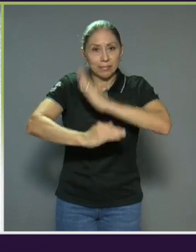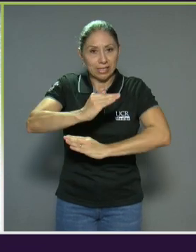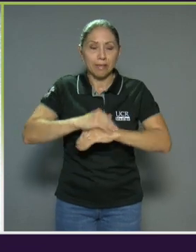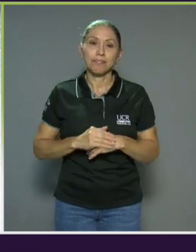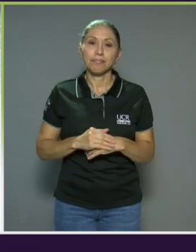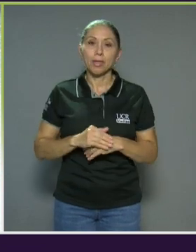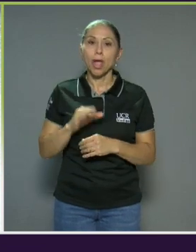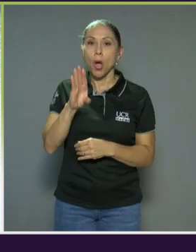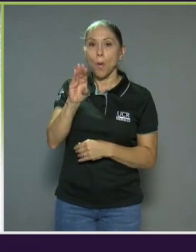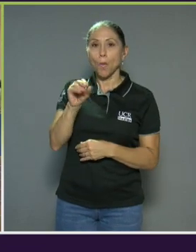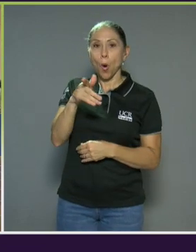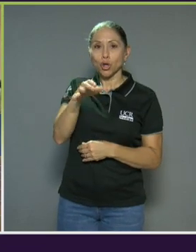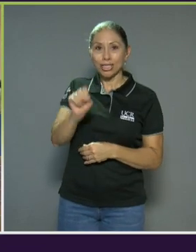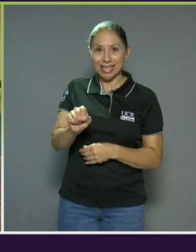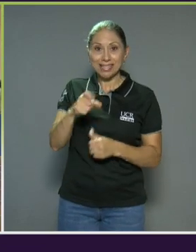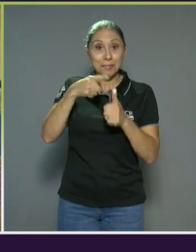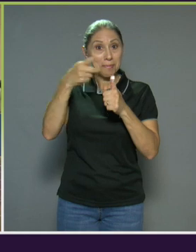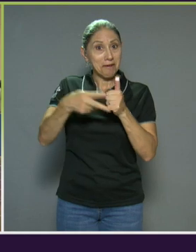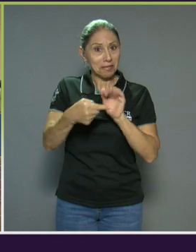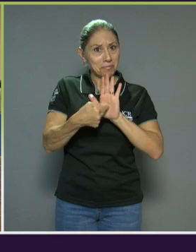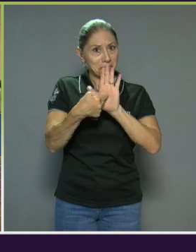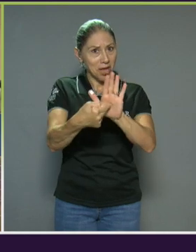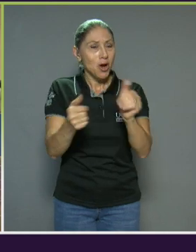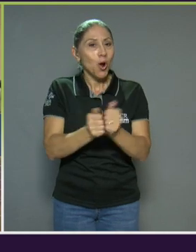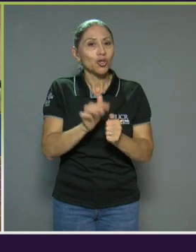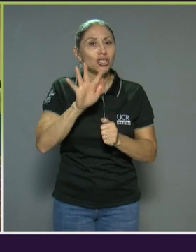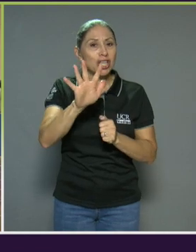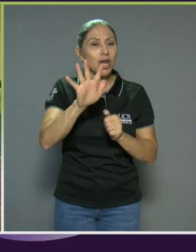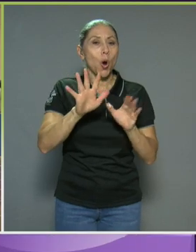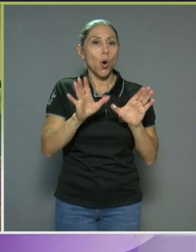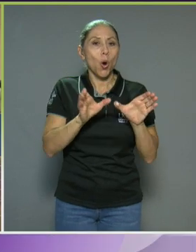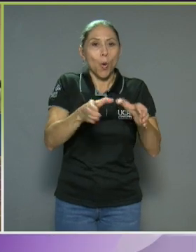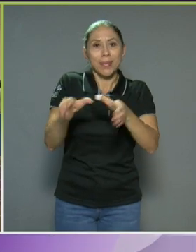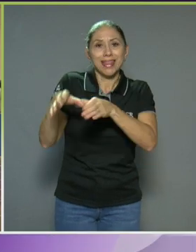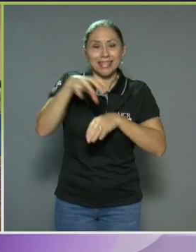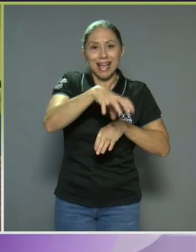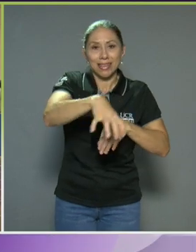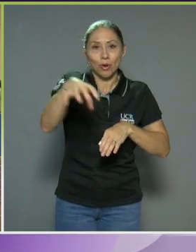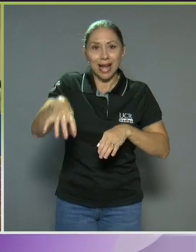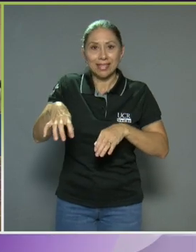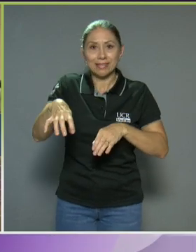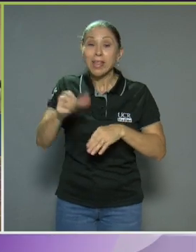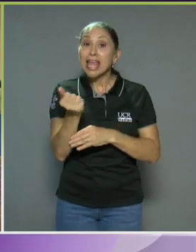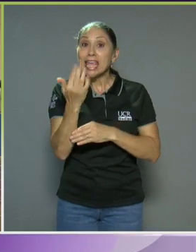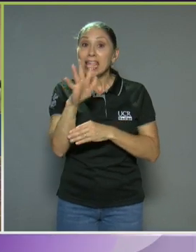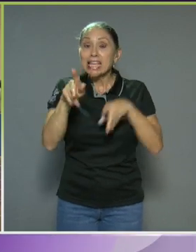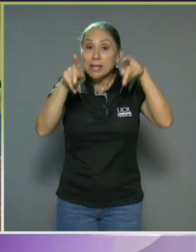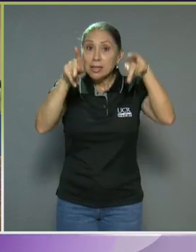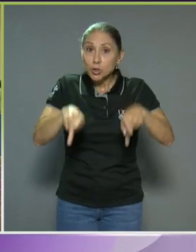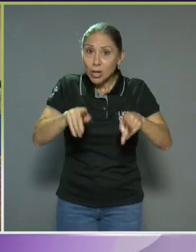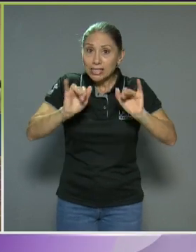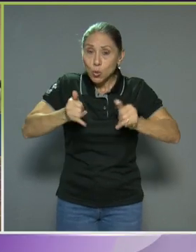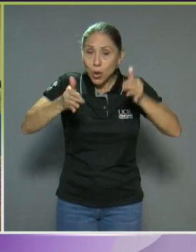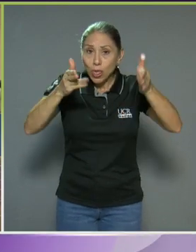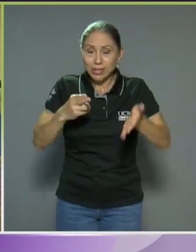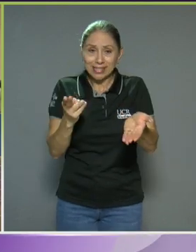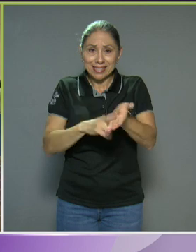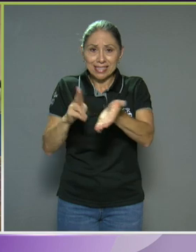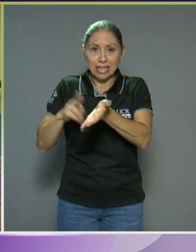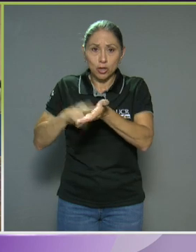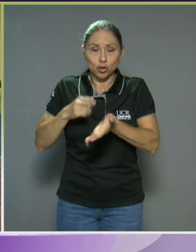debutando con cinco comités cantonales, hay 15 jugadores inscritos. De manera oficial tenemos